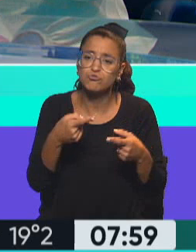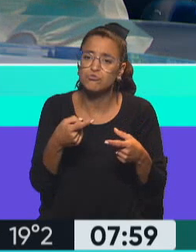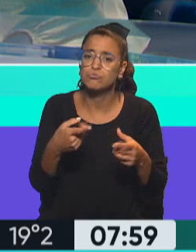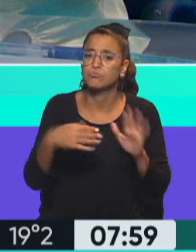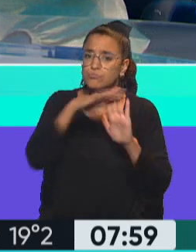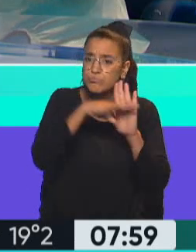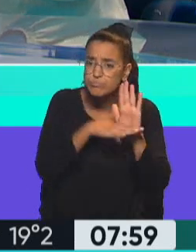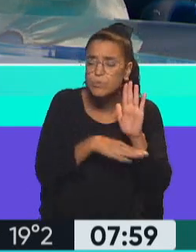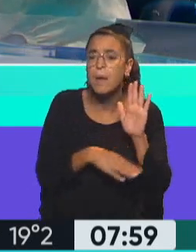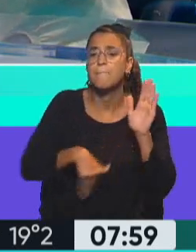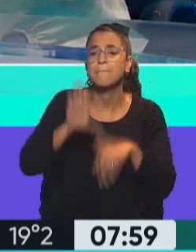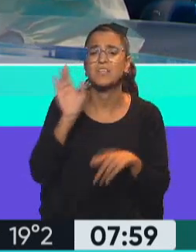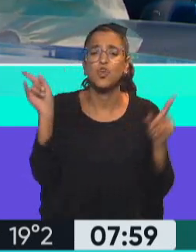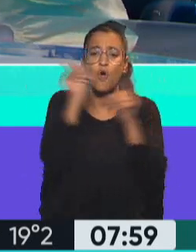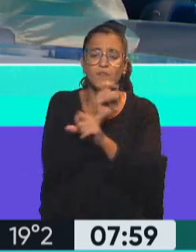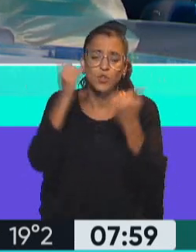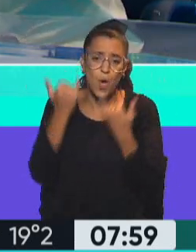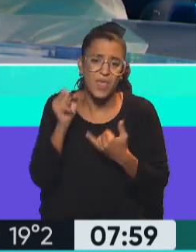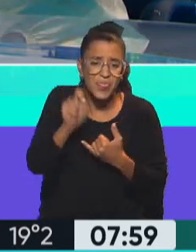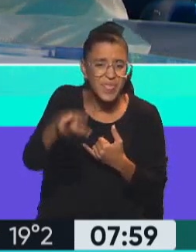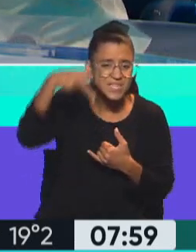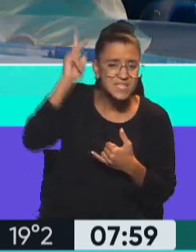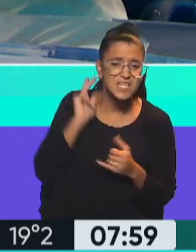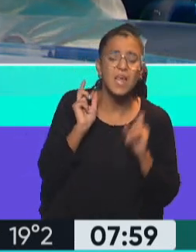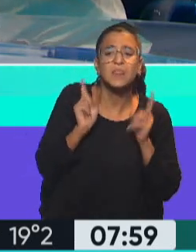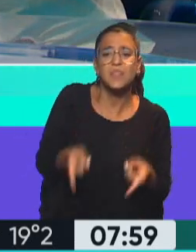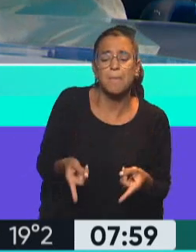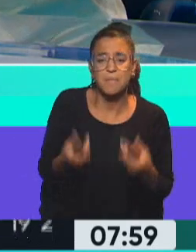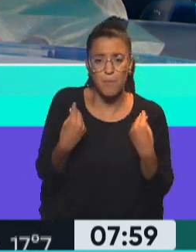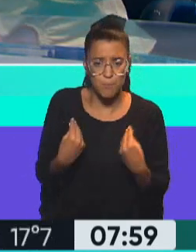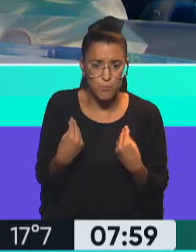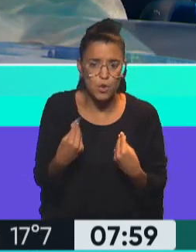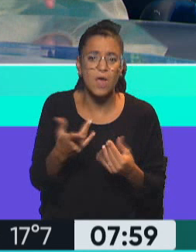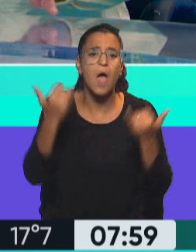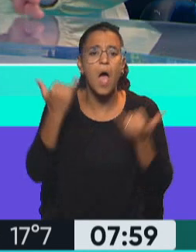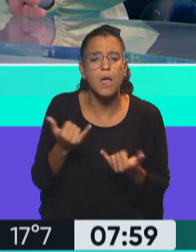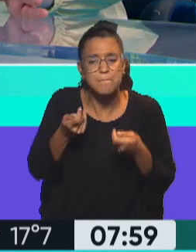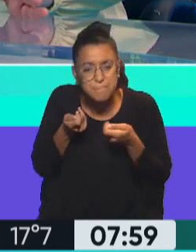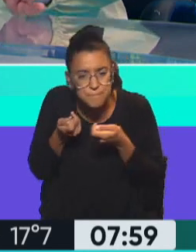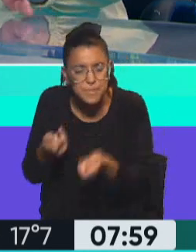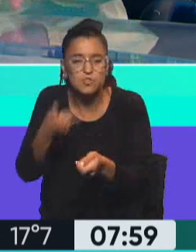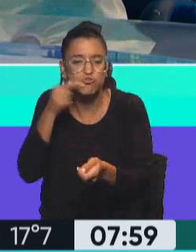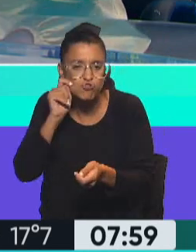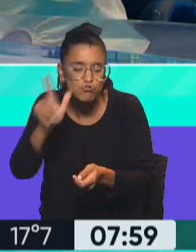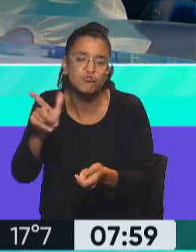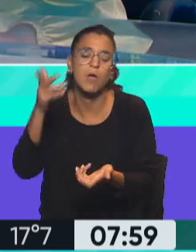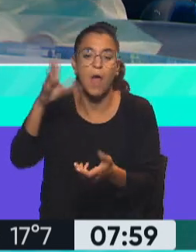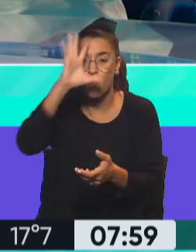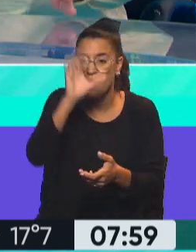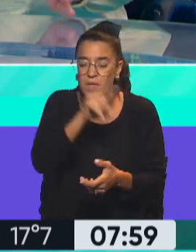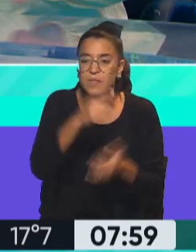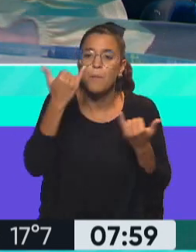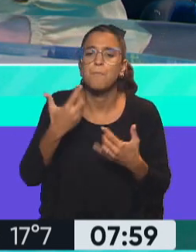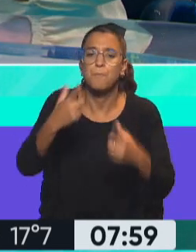por los principales conflictos que hoy atraviesa Chile, sino también porque hay una presión social. Bueno, recordemos que